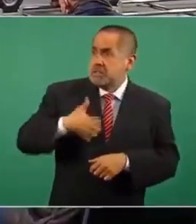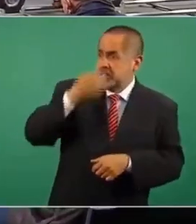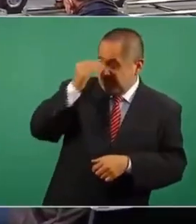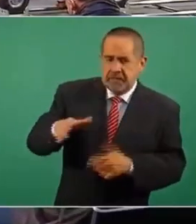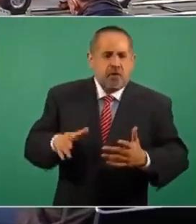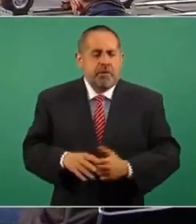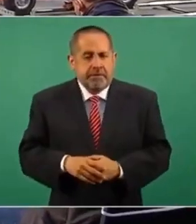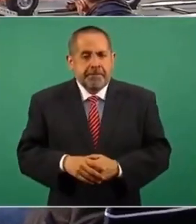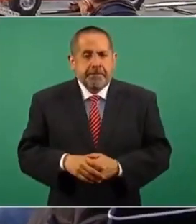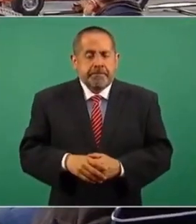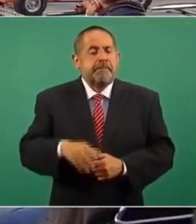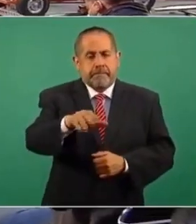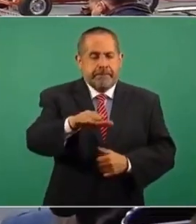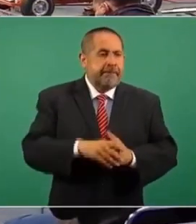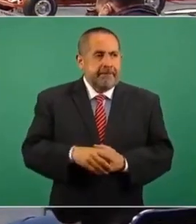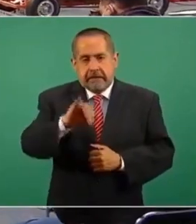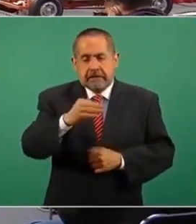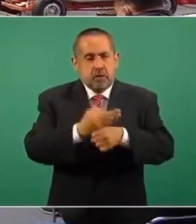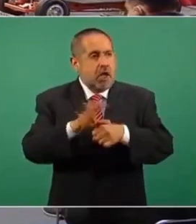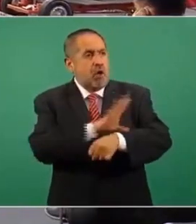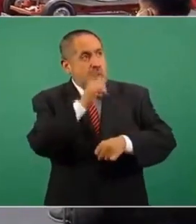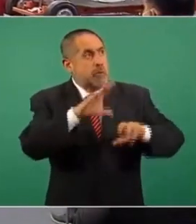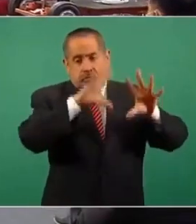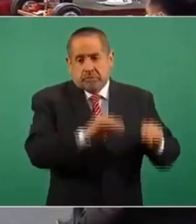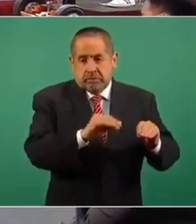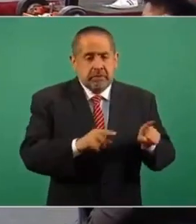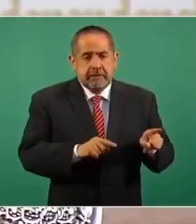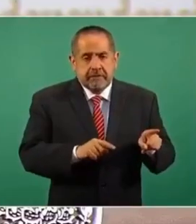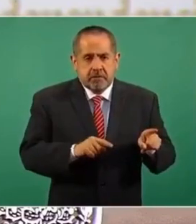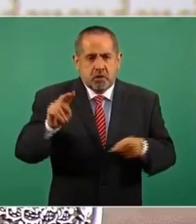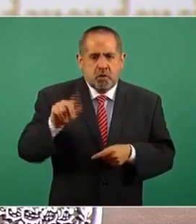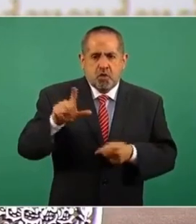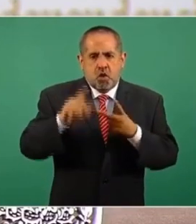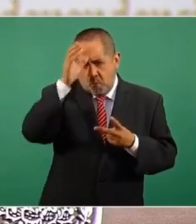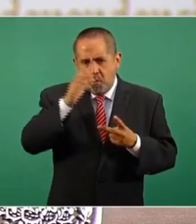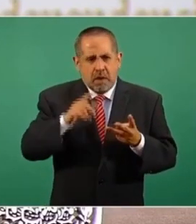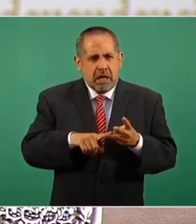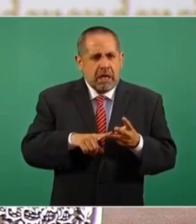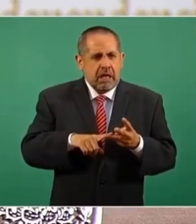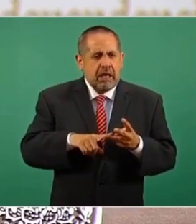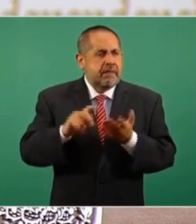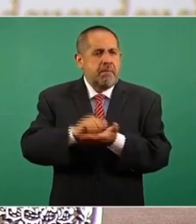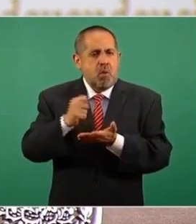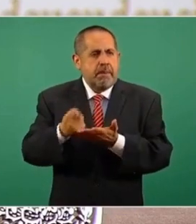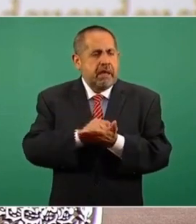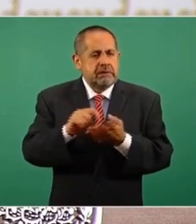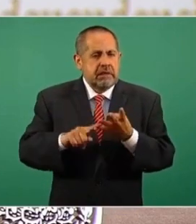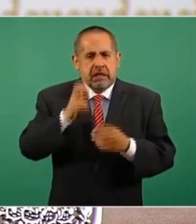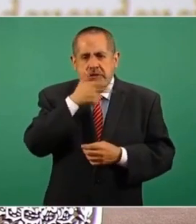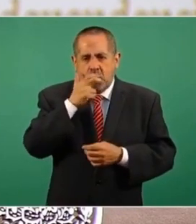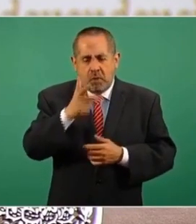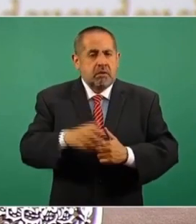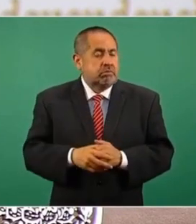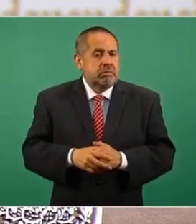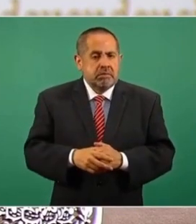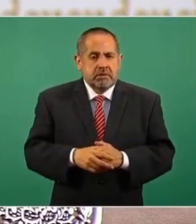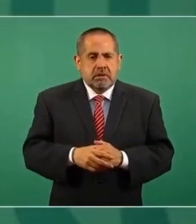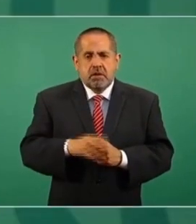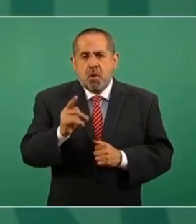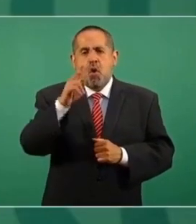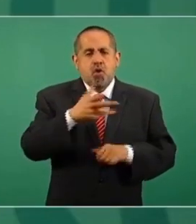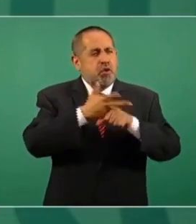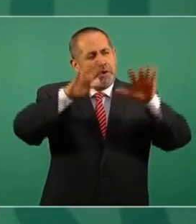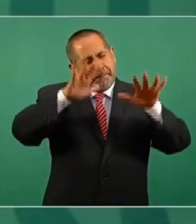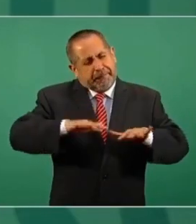Sí, hay este apagón en Nuevo León, Coahuila, Tamaulipas y Chihuahua, es por la